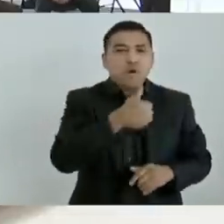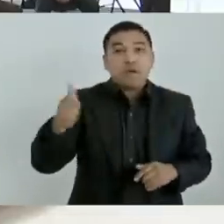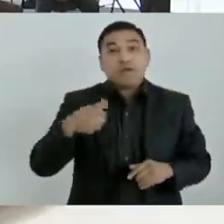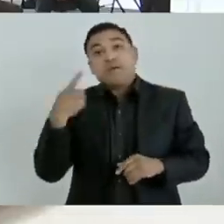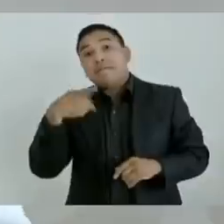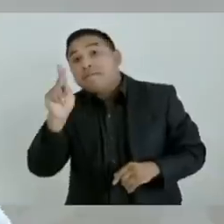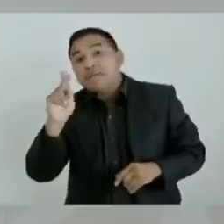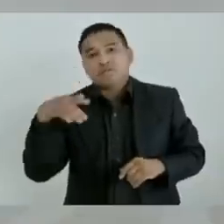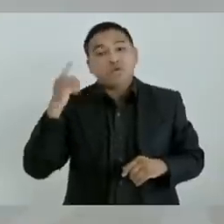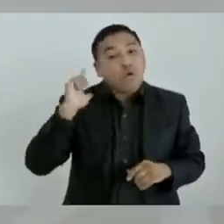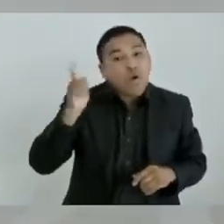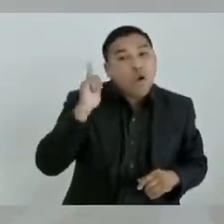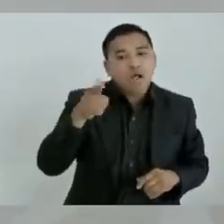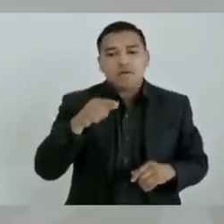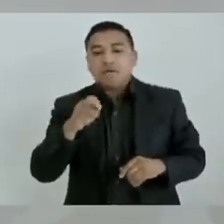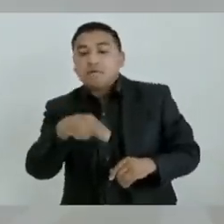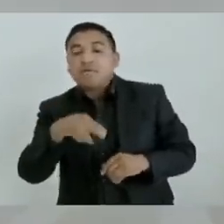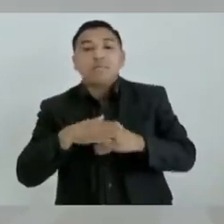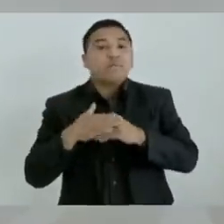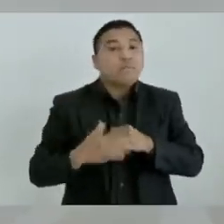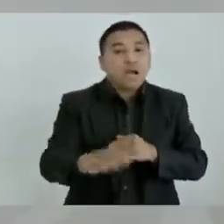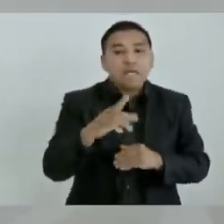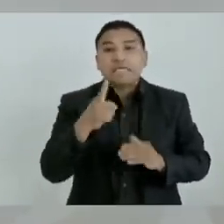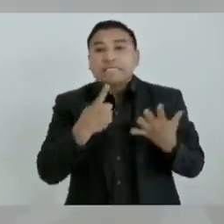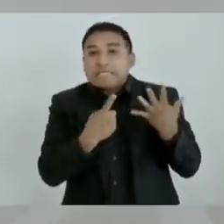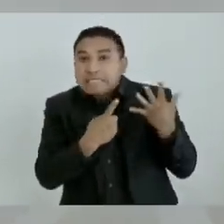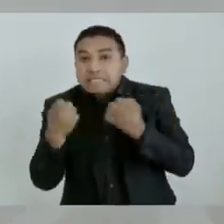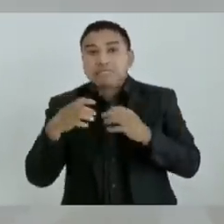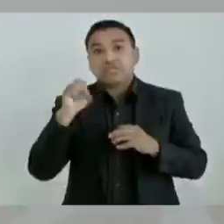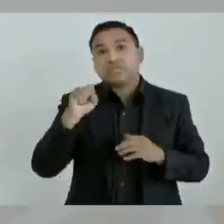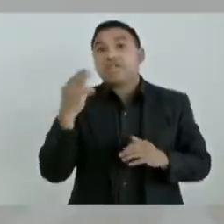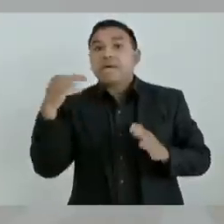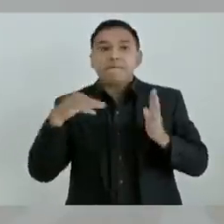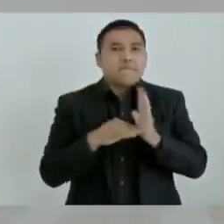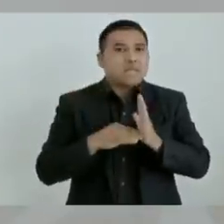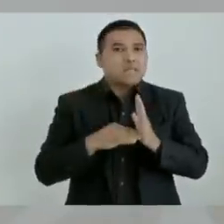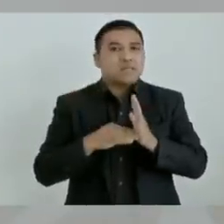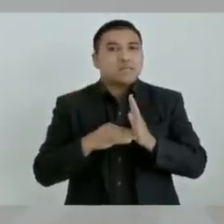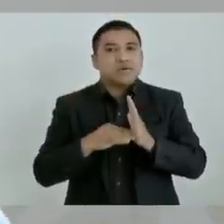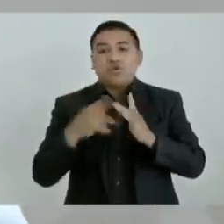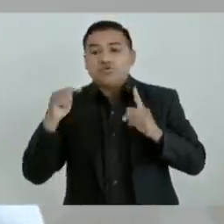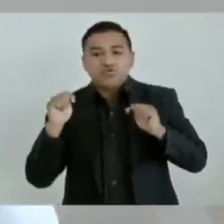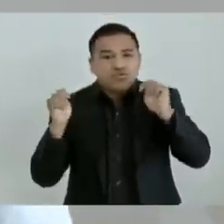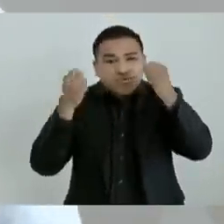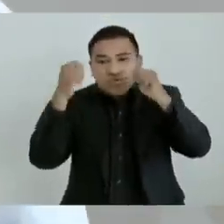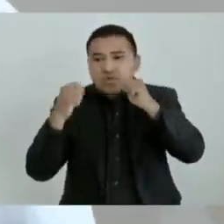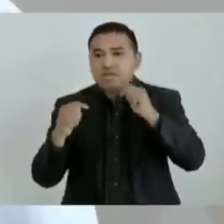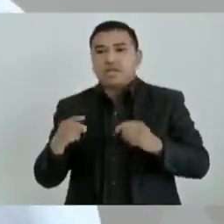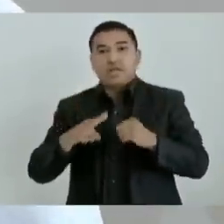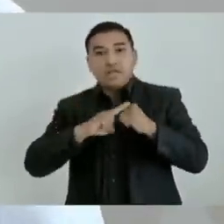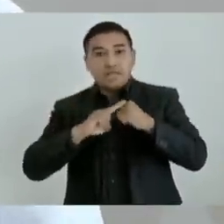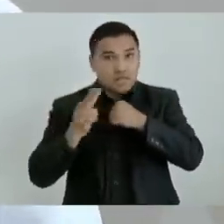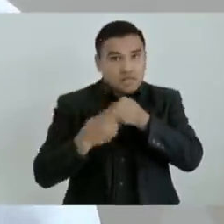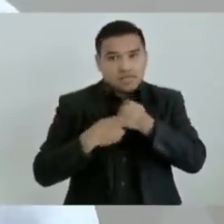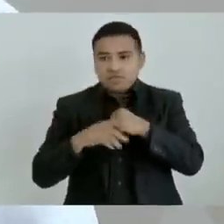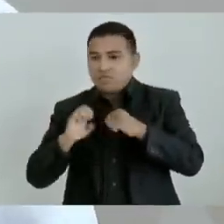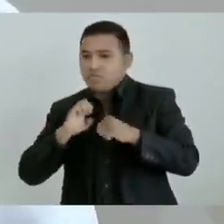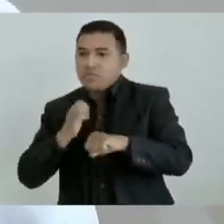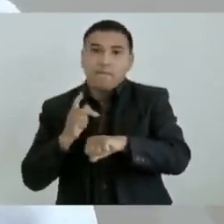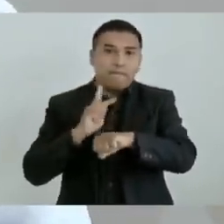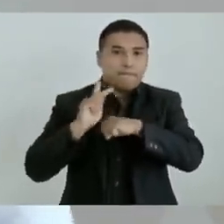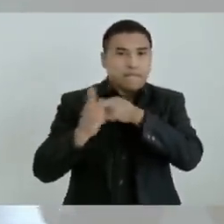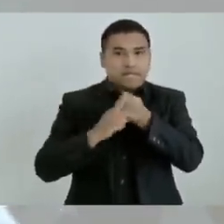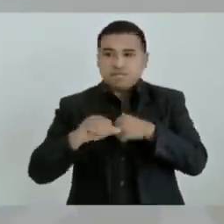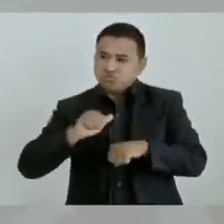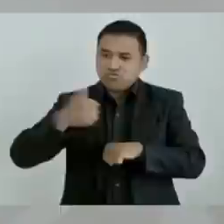posibilidad de atender 660 mil turistas nacionales y extranjeros.